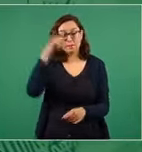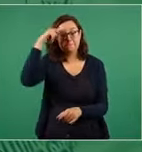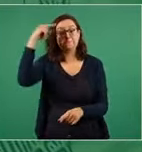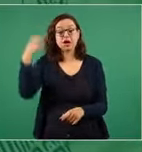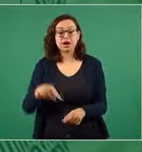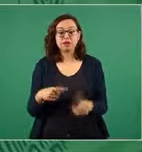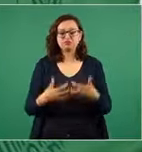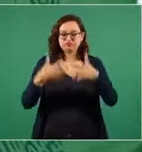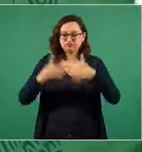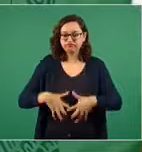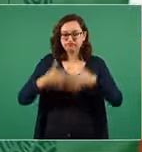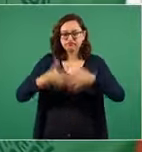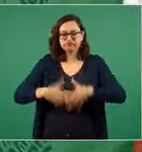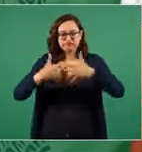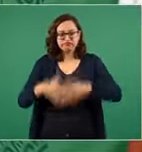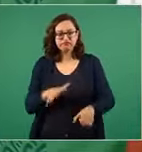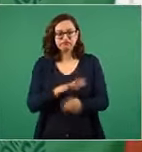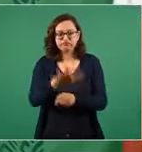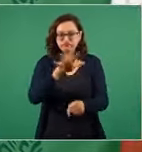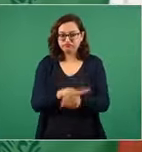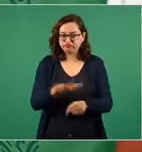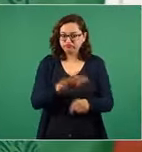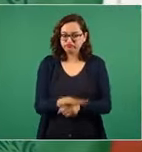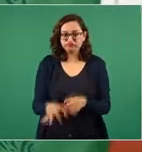el mercado lo tenemos